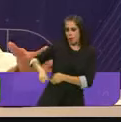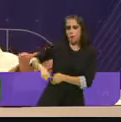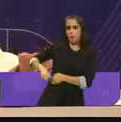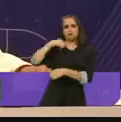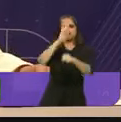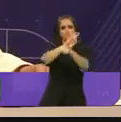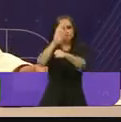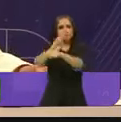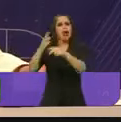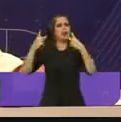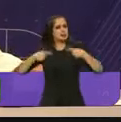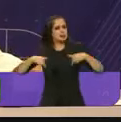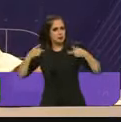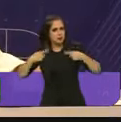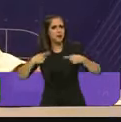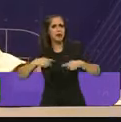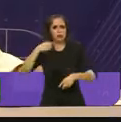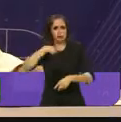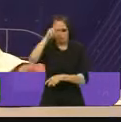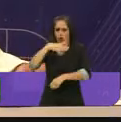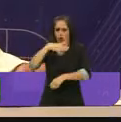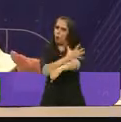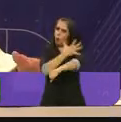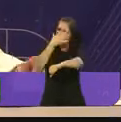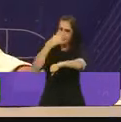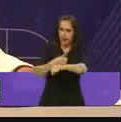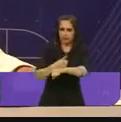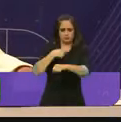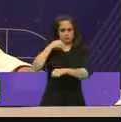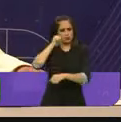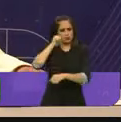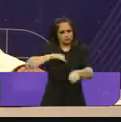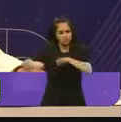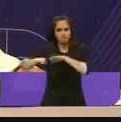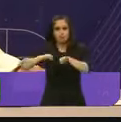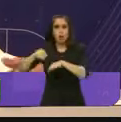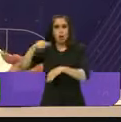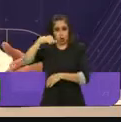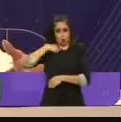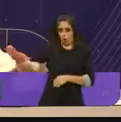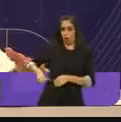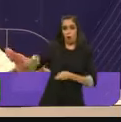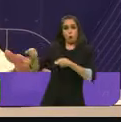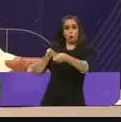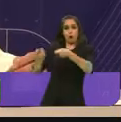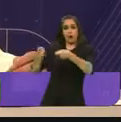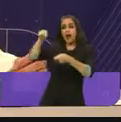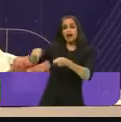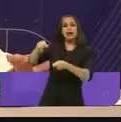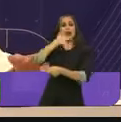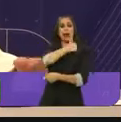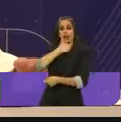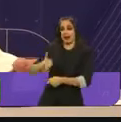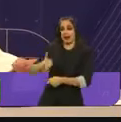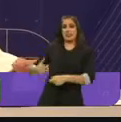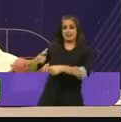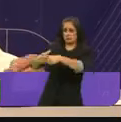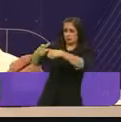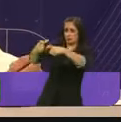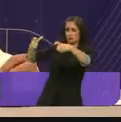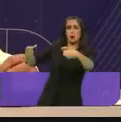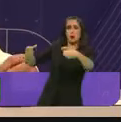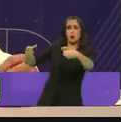gente y con honestidad. He gobernado la alcaldía más poblada, la más compleja,